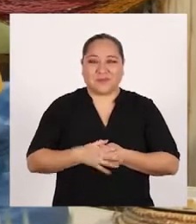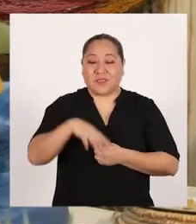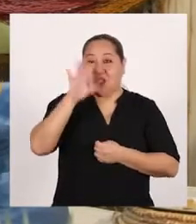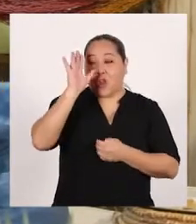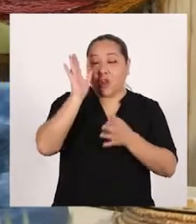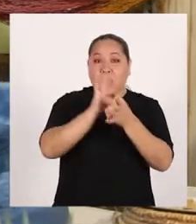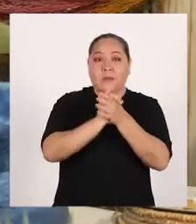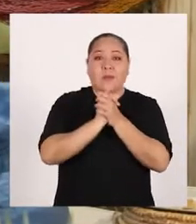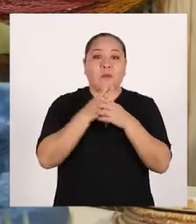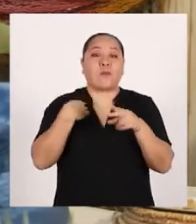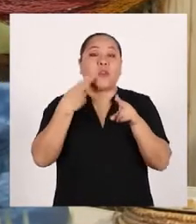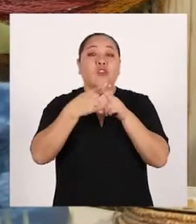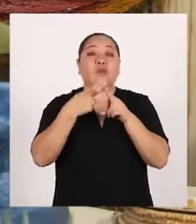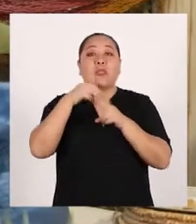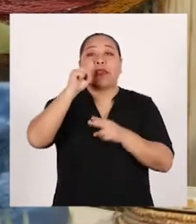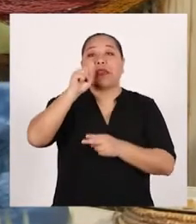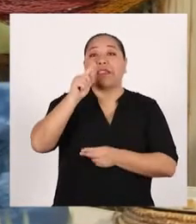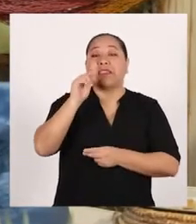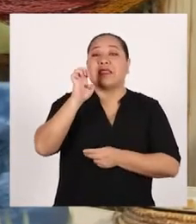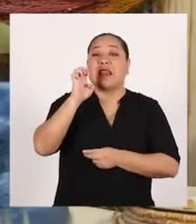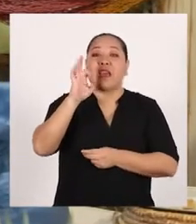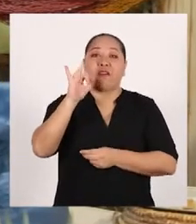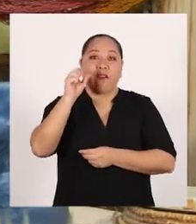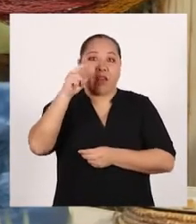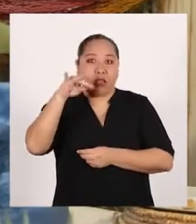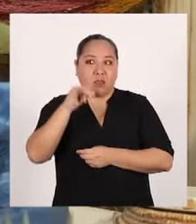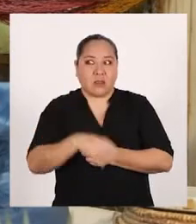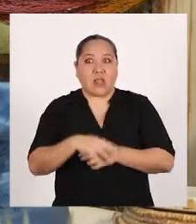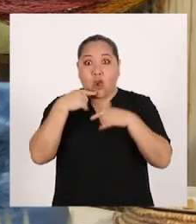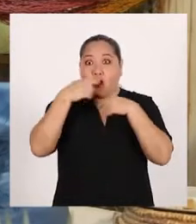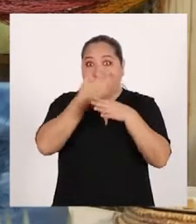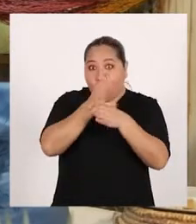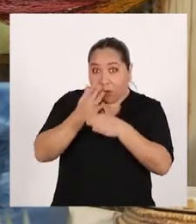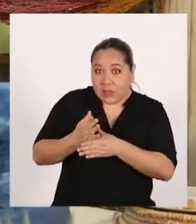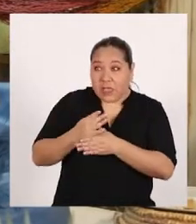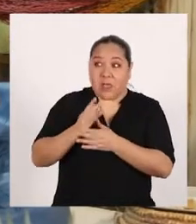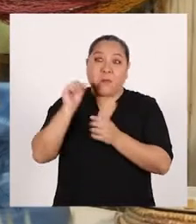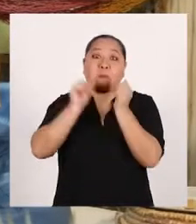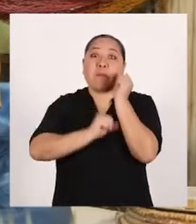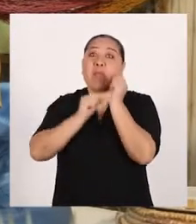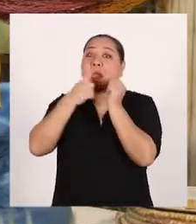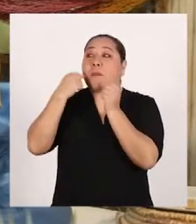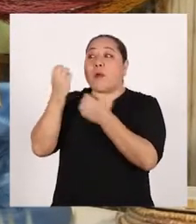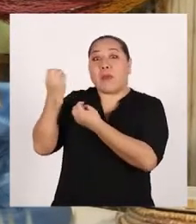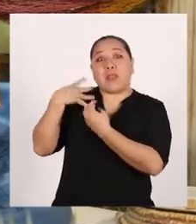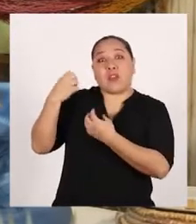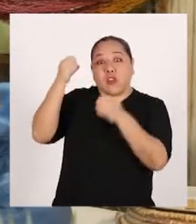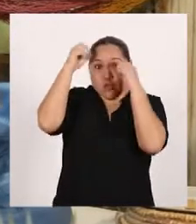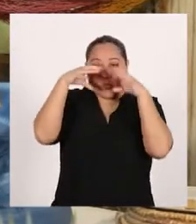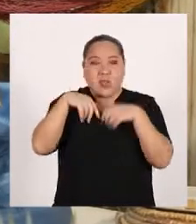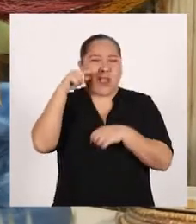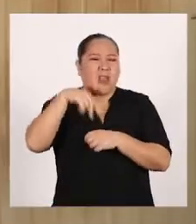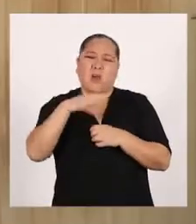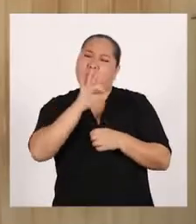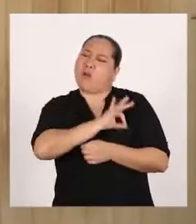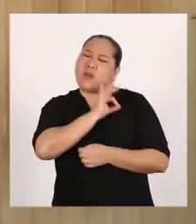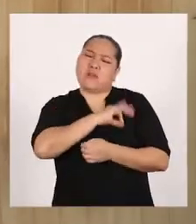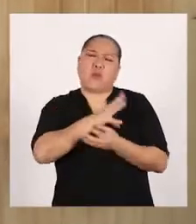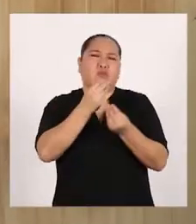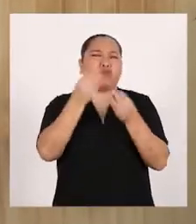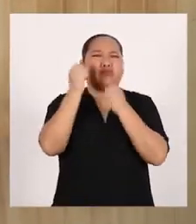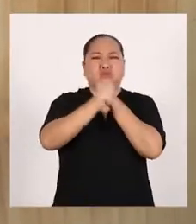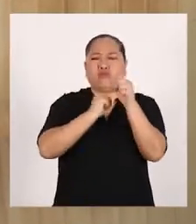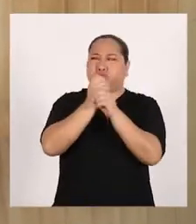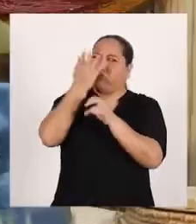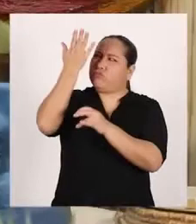Hola amigos, mi nombre es Estefano Quiero compartirles algo que me contó mi hermano sobre las lluvias Las lluvias han sido aprovechadas desde hace cientos